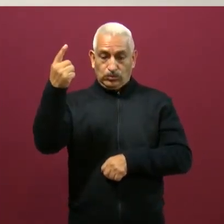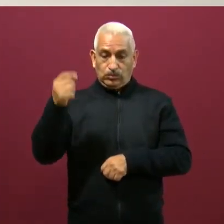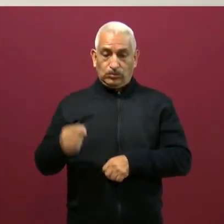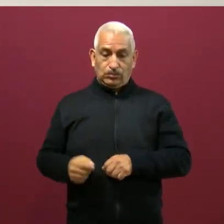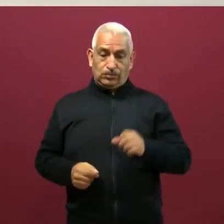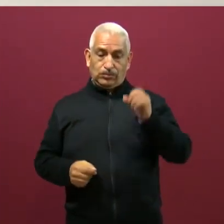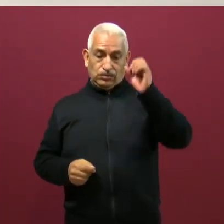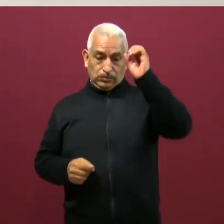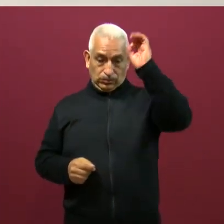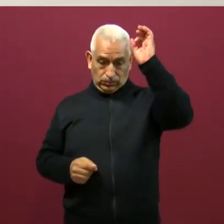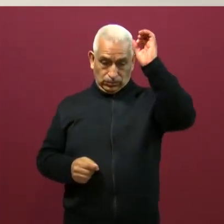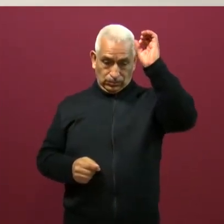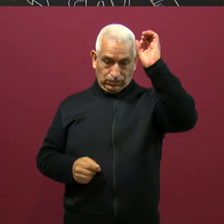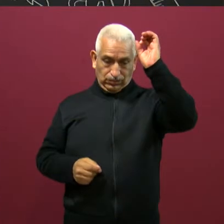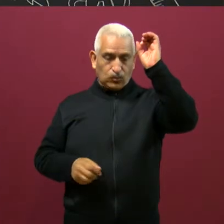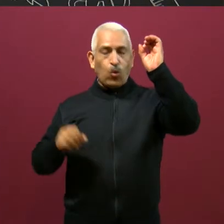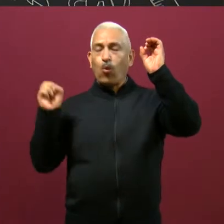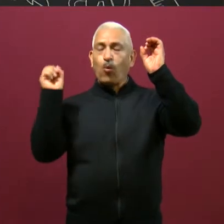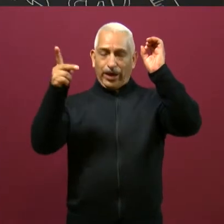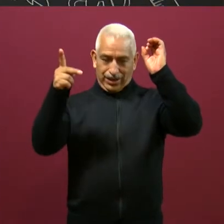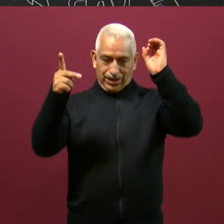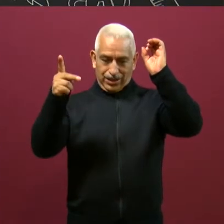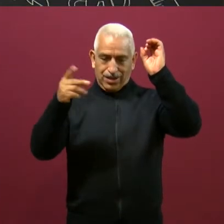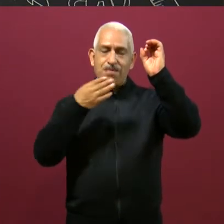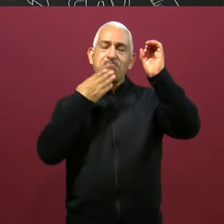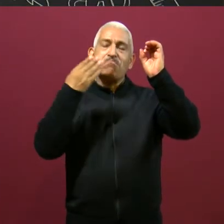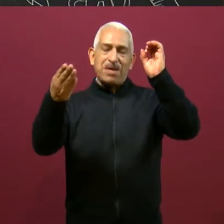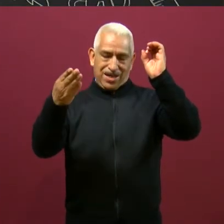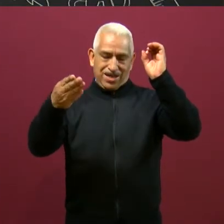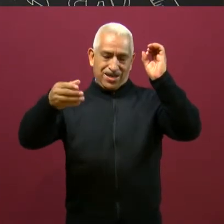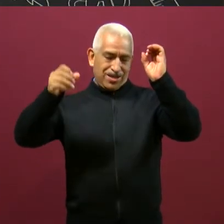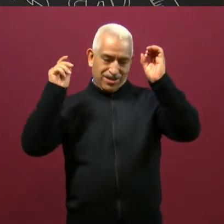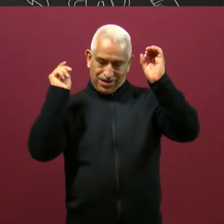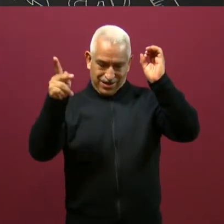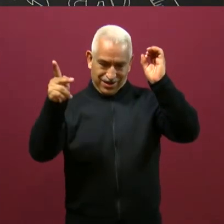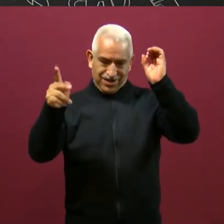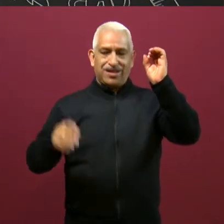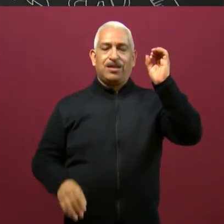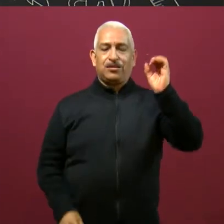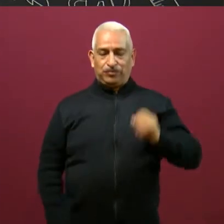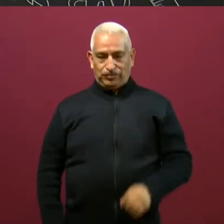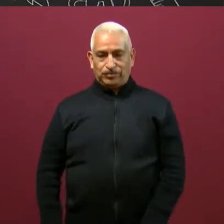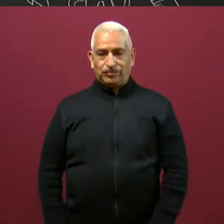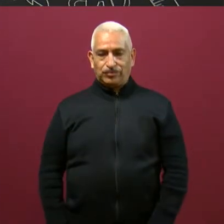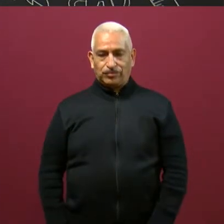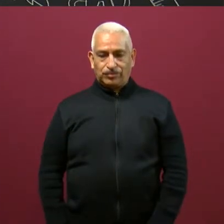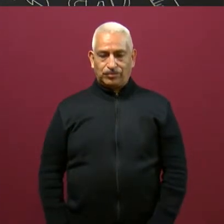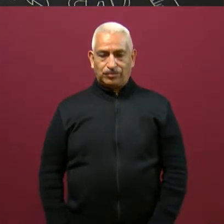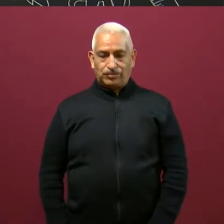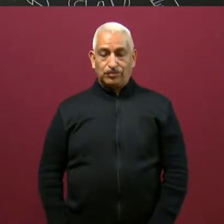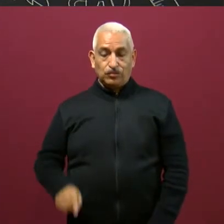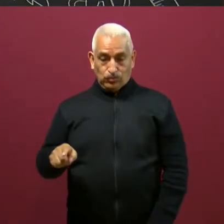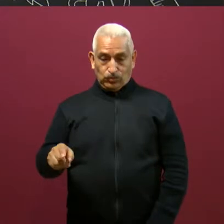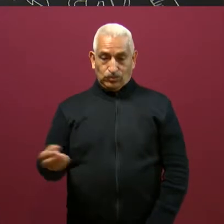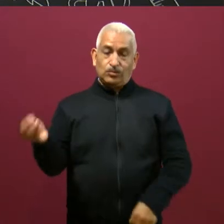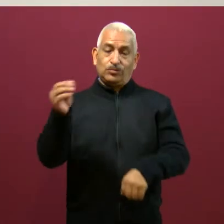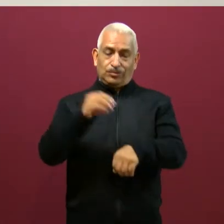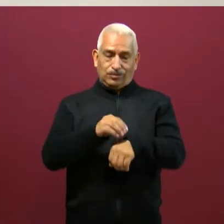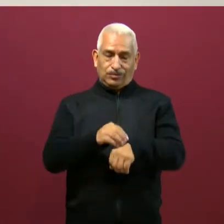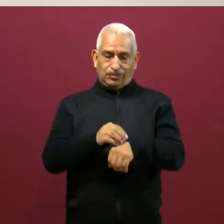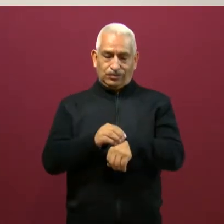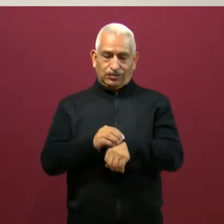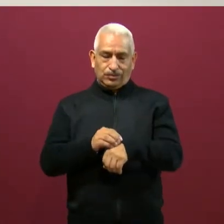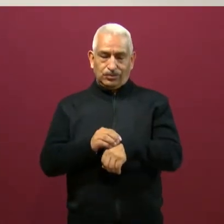Ok. ¿Lo hiciste? Muy bien. Lo colocaste en la